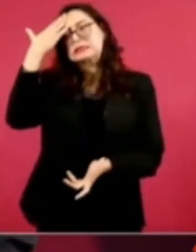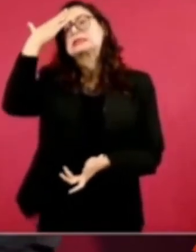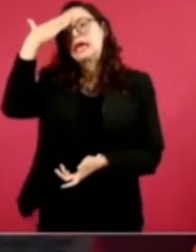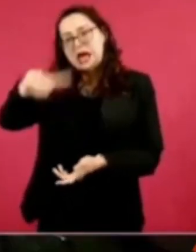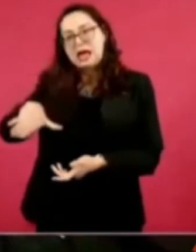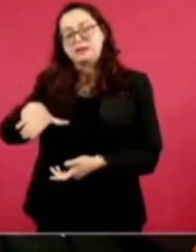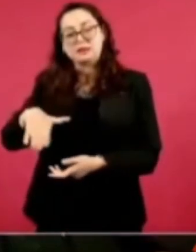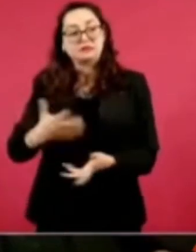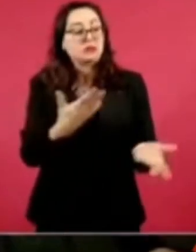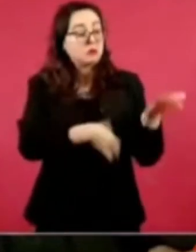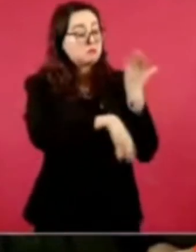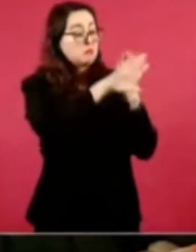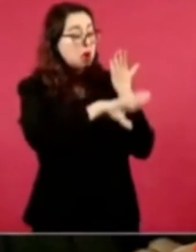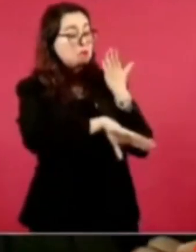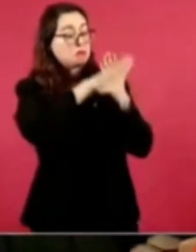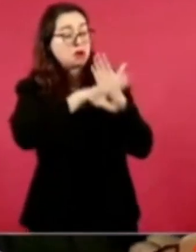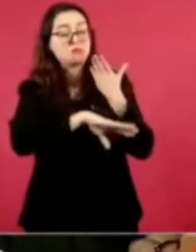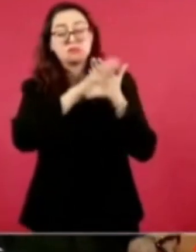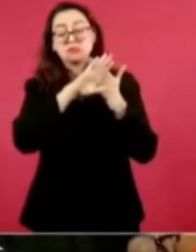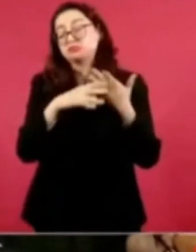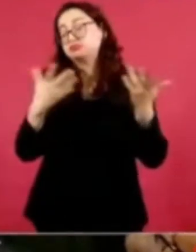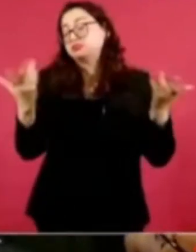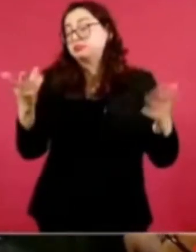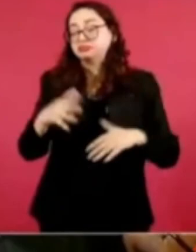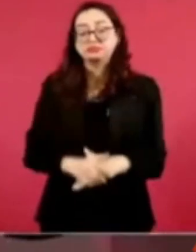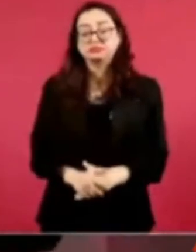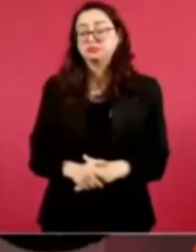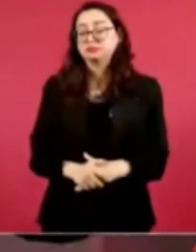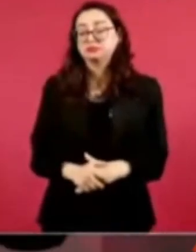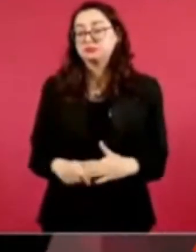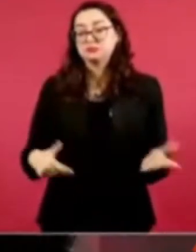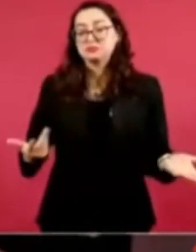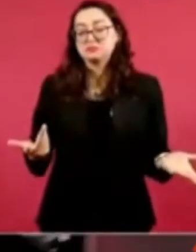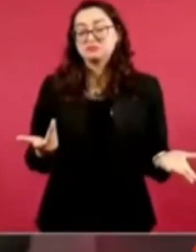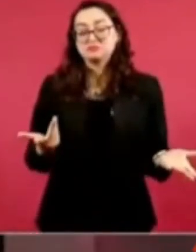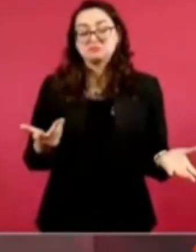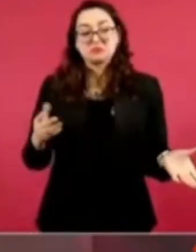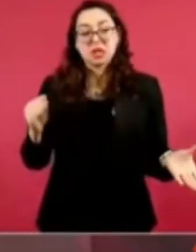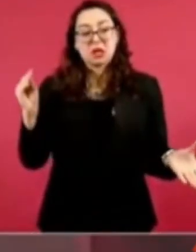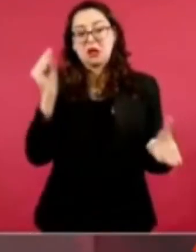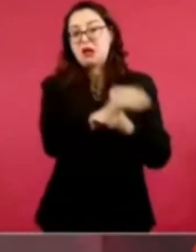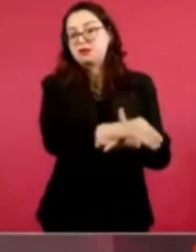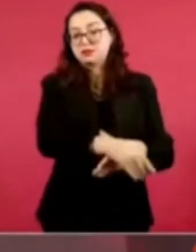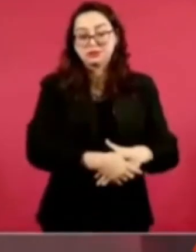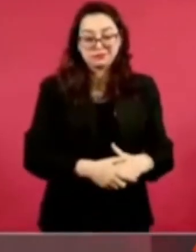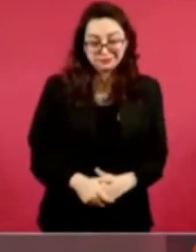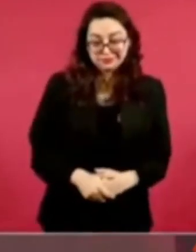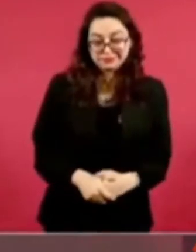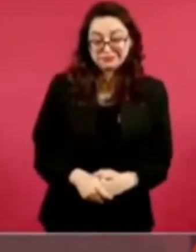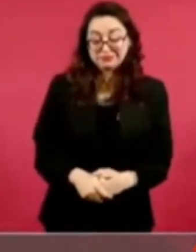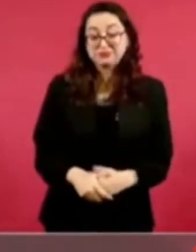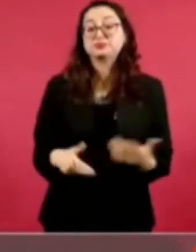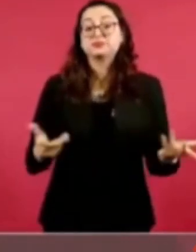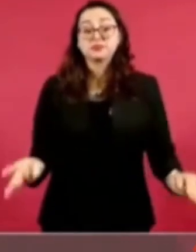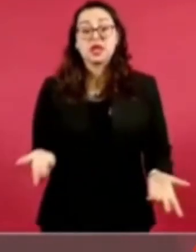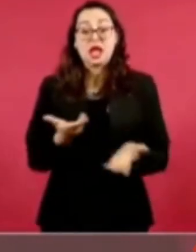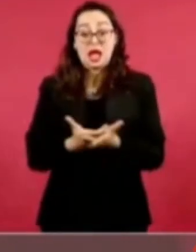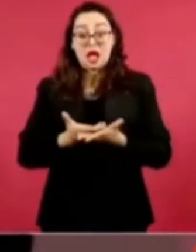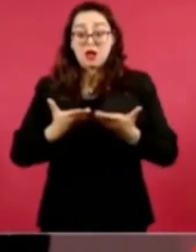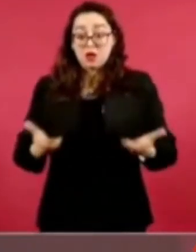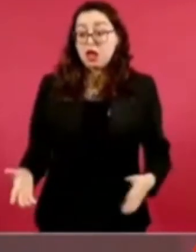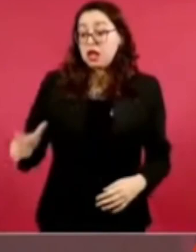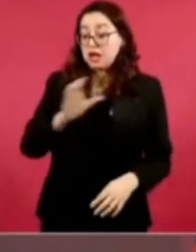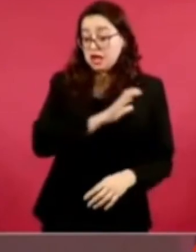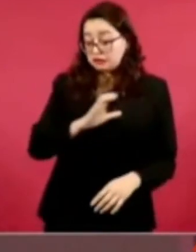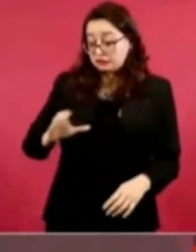Entonces, cuando me preguntas, ¿cómo proteger a candidatos y a